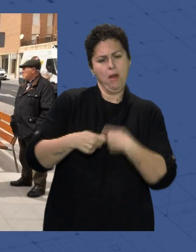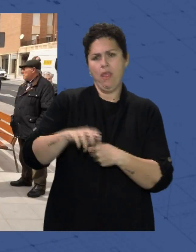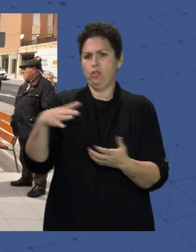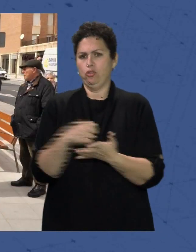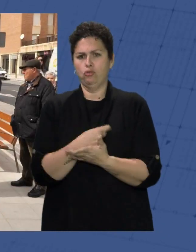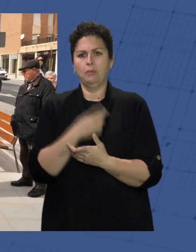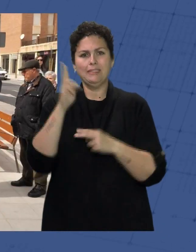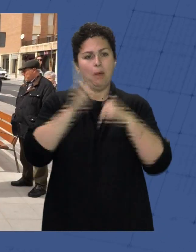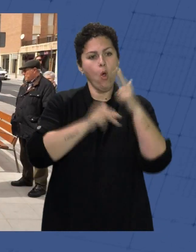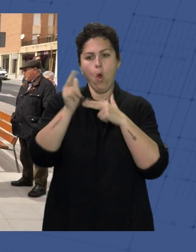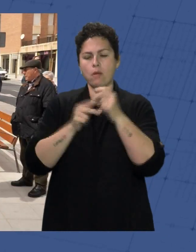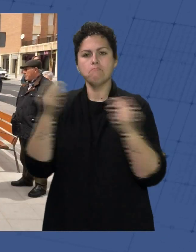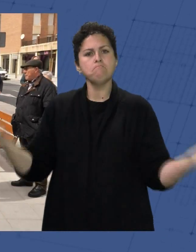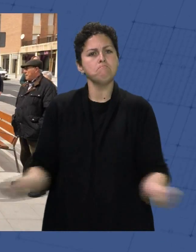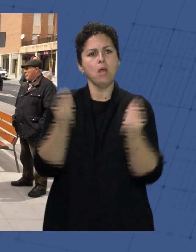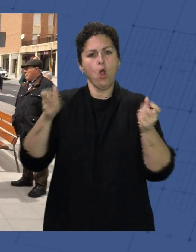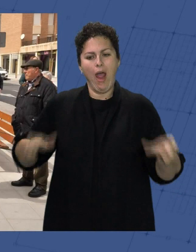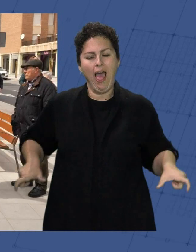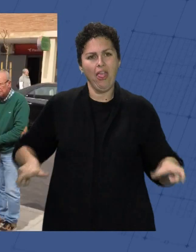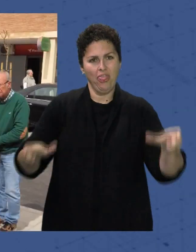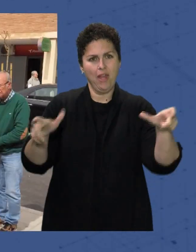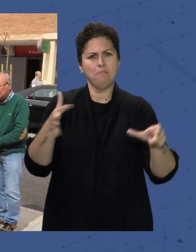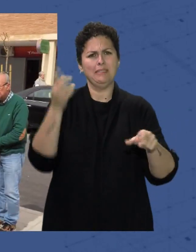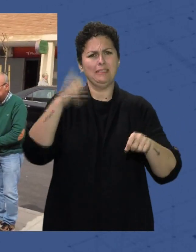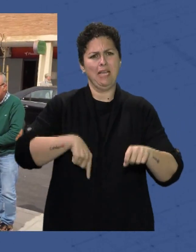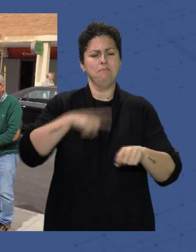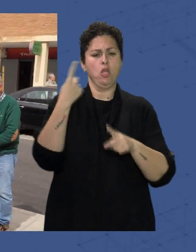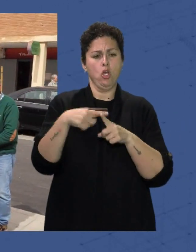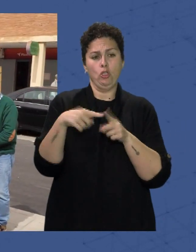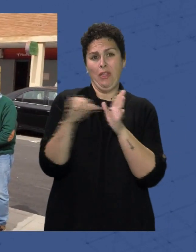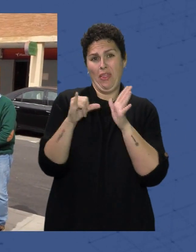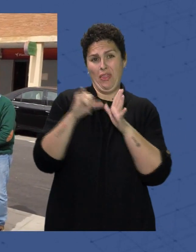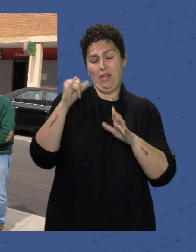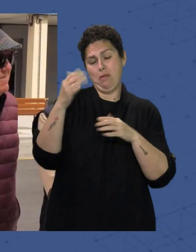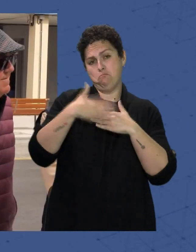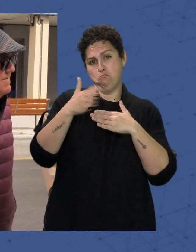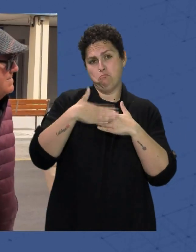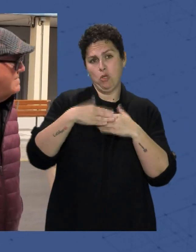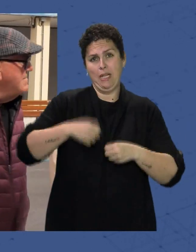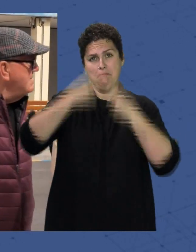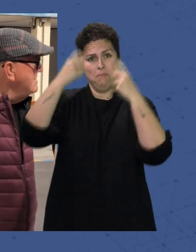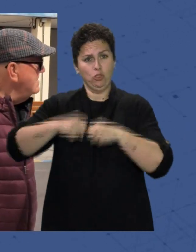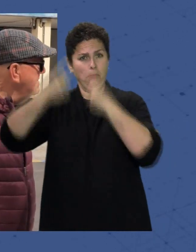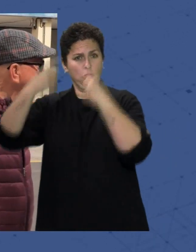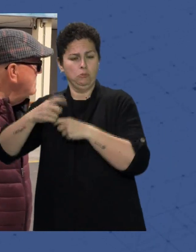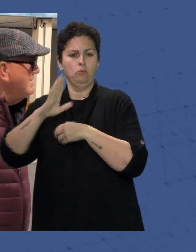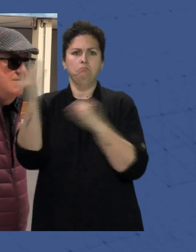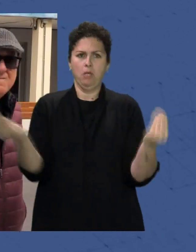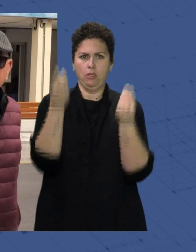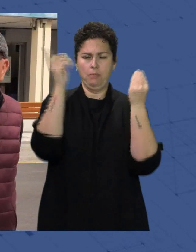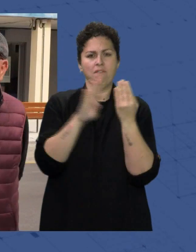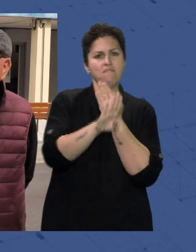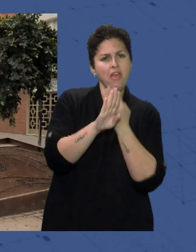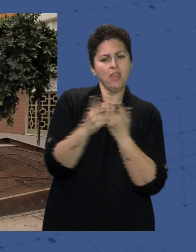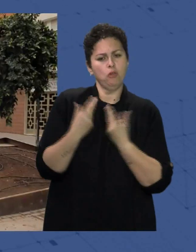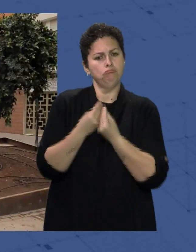a nivel de urbanización en la mejora del acerado incluyendo los soportales de la calzada y del mobiliario urbano Vecinos y comerciantes que han acompañado a la alcaldesa en su